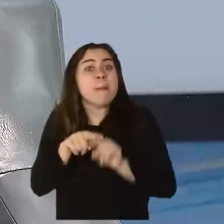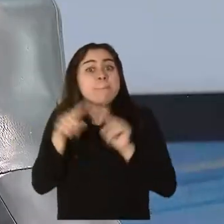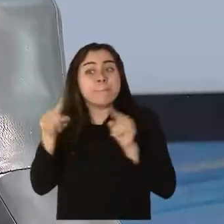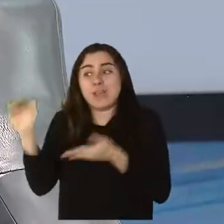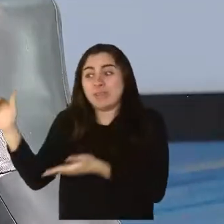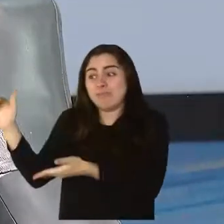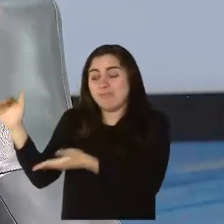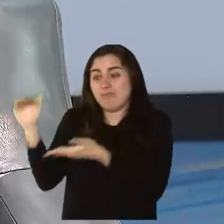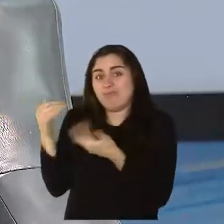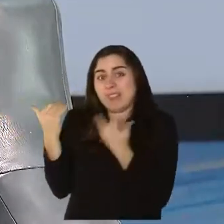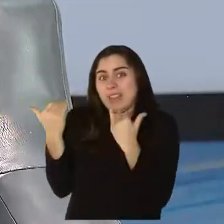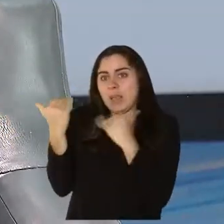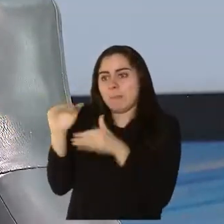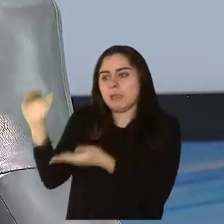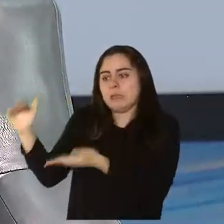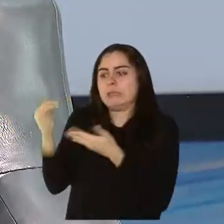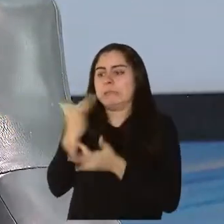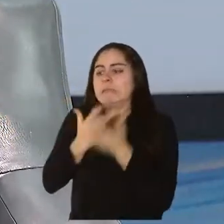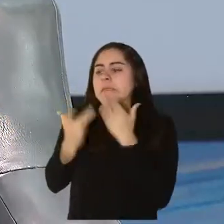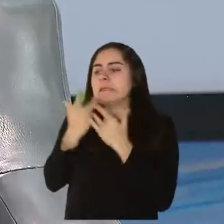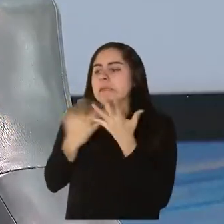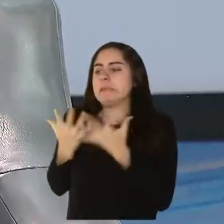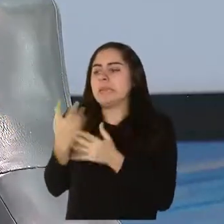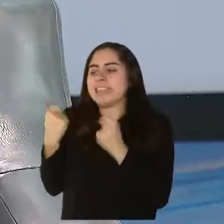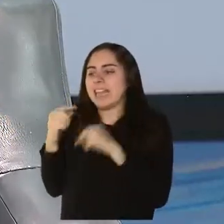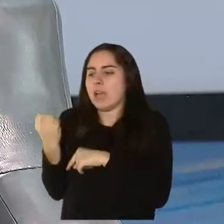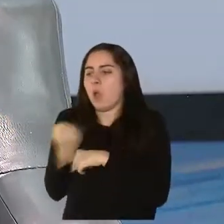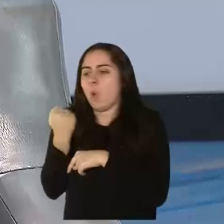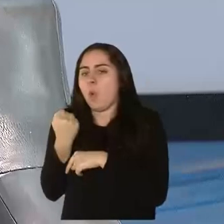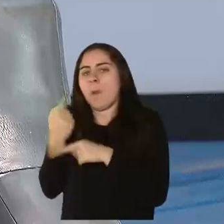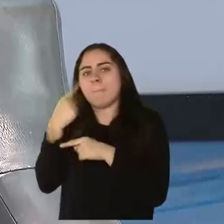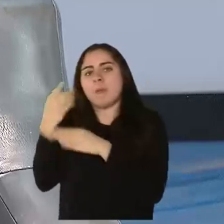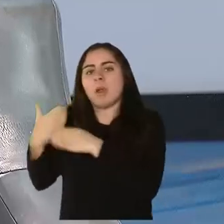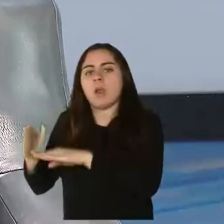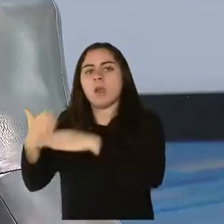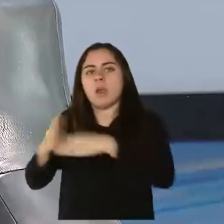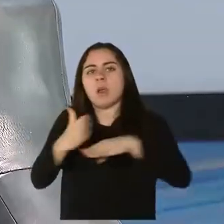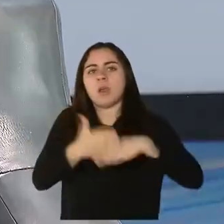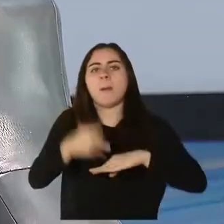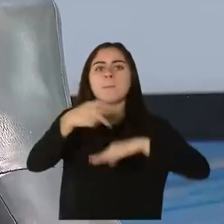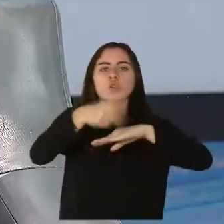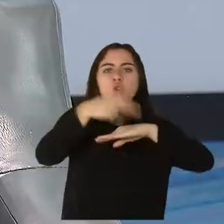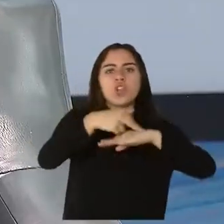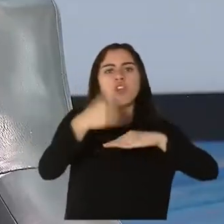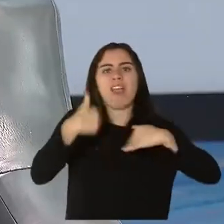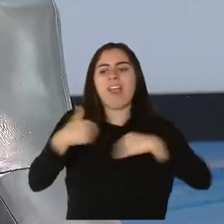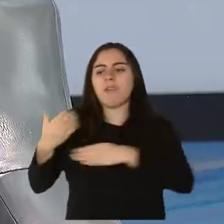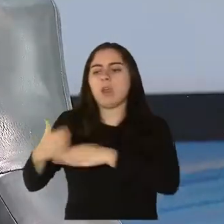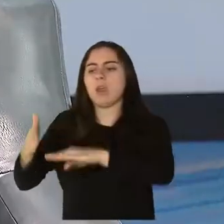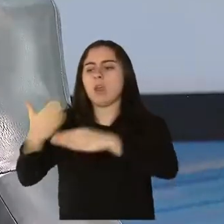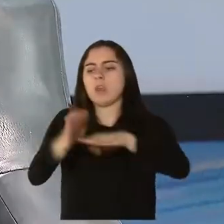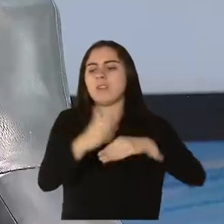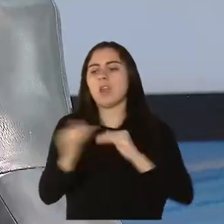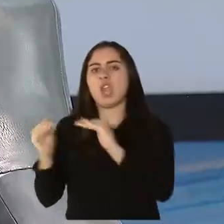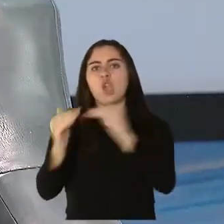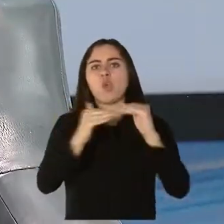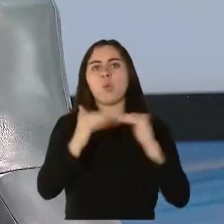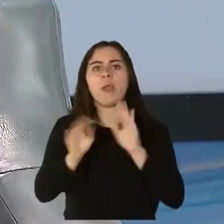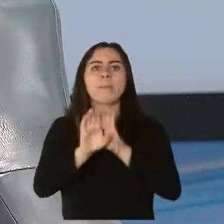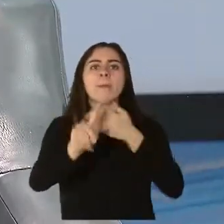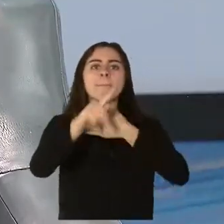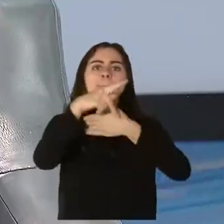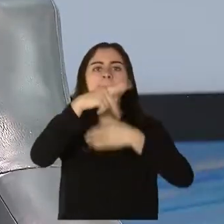para asegurar que la vacuna esté lo mismo en Ponce que en Aguadilla, que en San Juan, pero que sea más accesible a estas